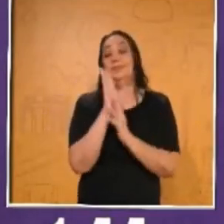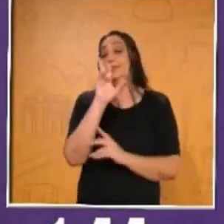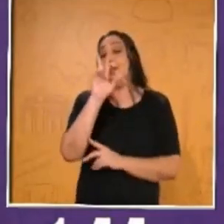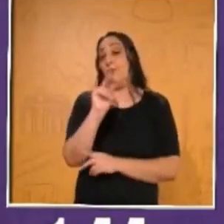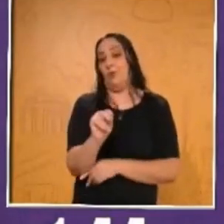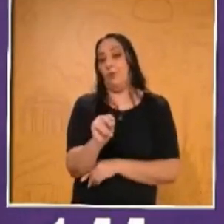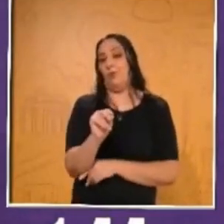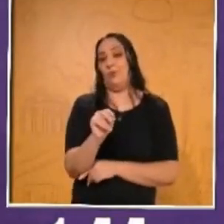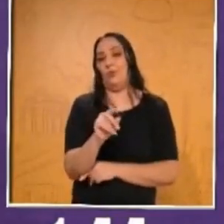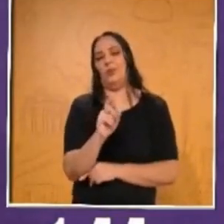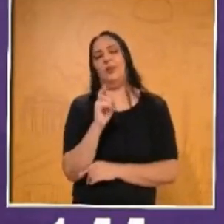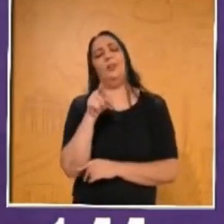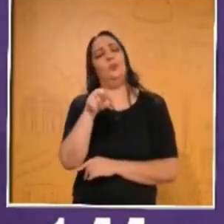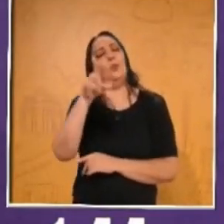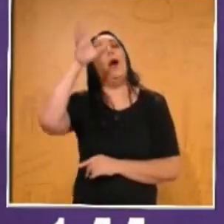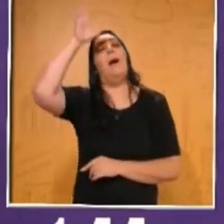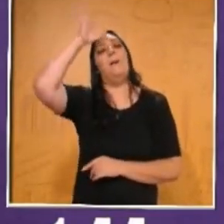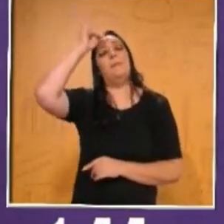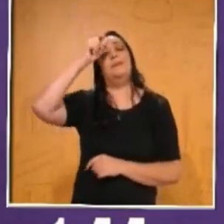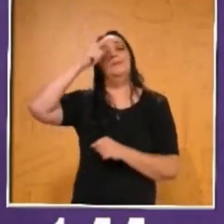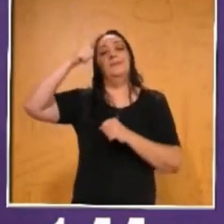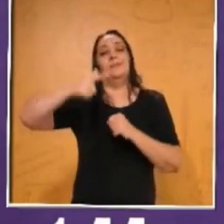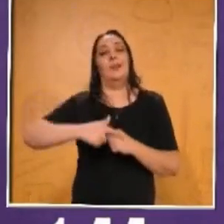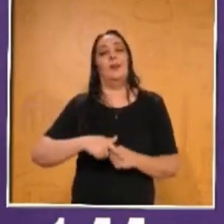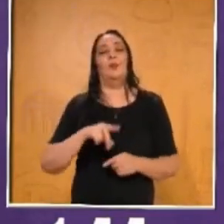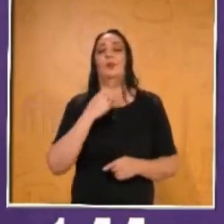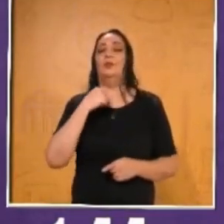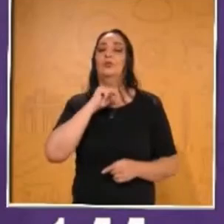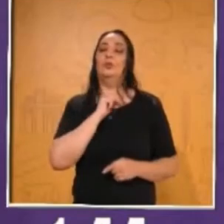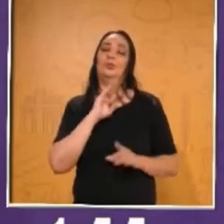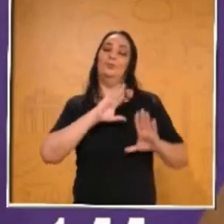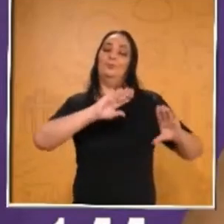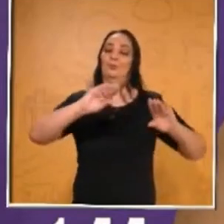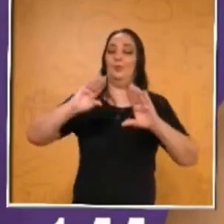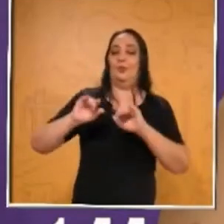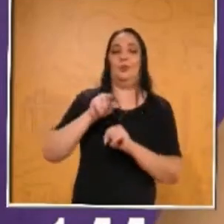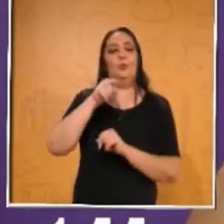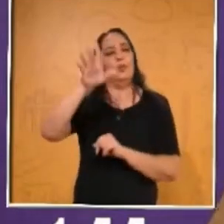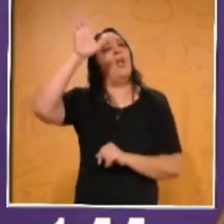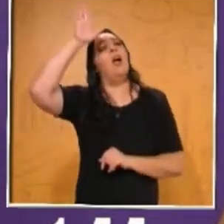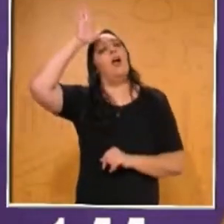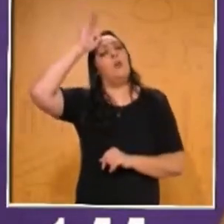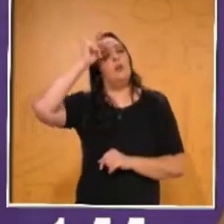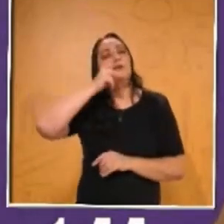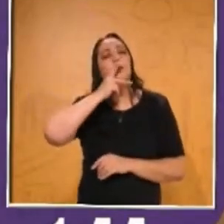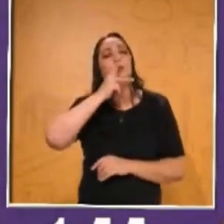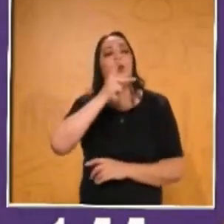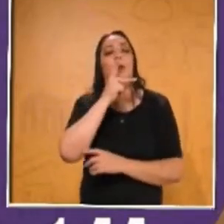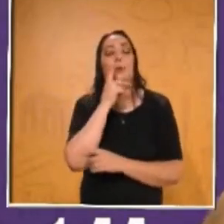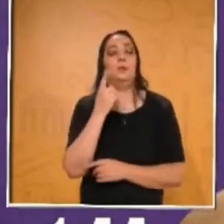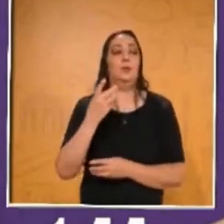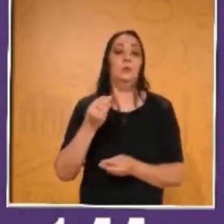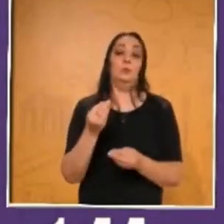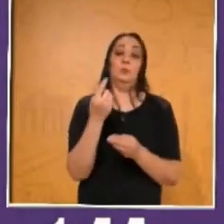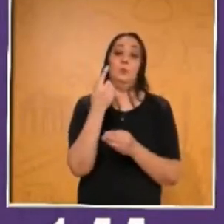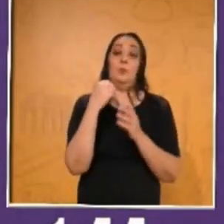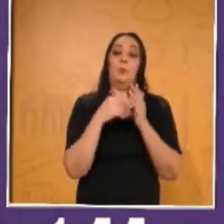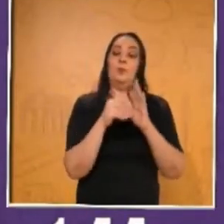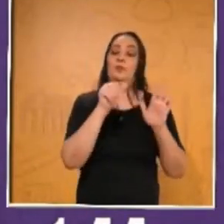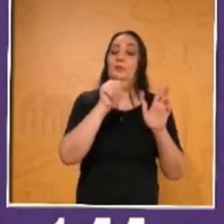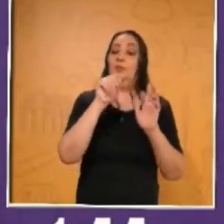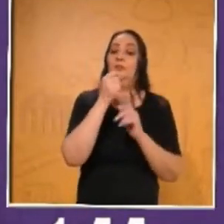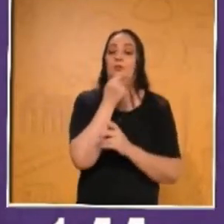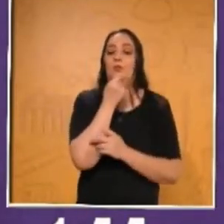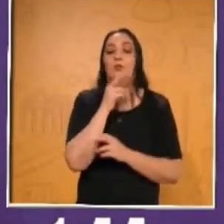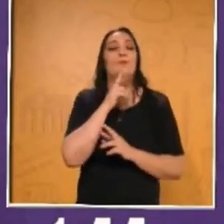idea es que se te quede algo de lo que estamos viendo, que te acuerdes de los conceptos. Porque yo sé que de los 1,600 niños que contestaron